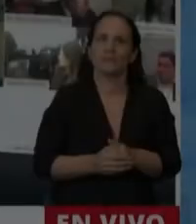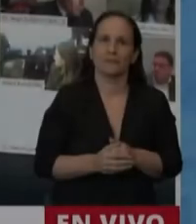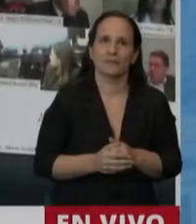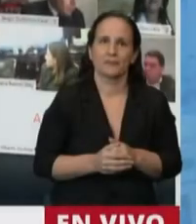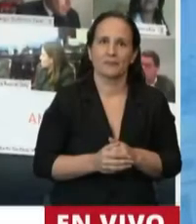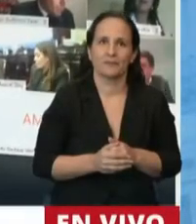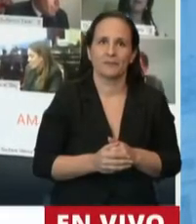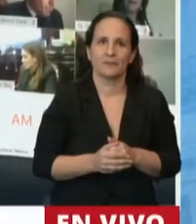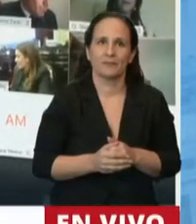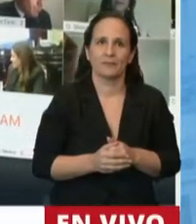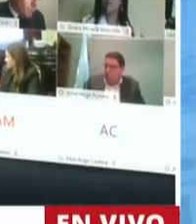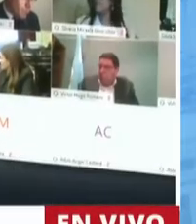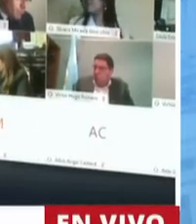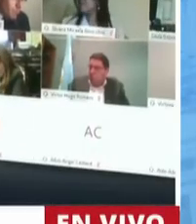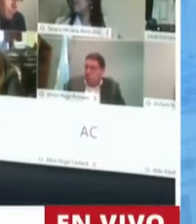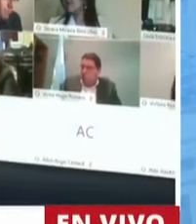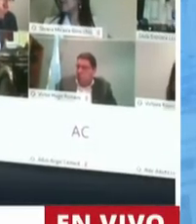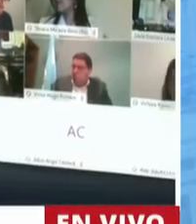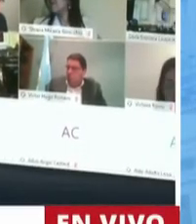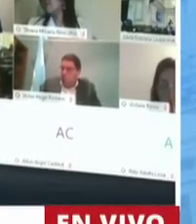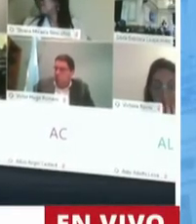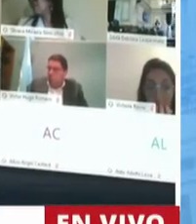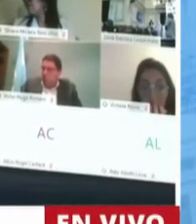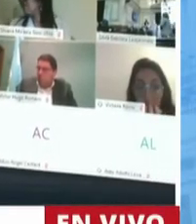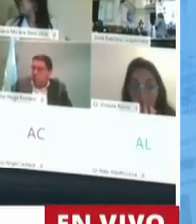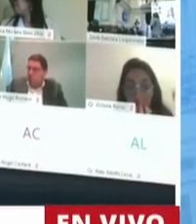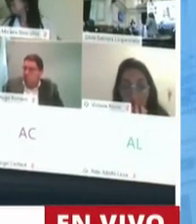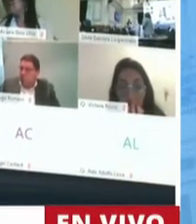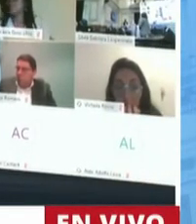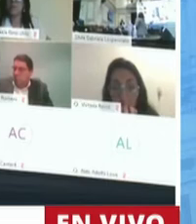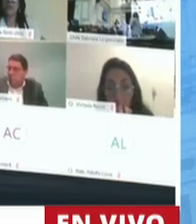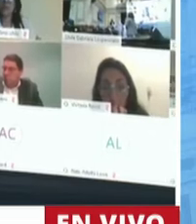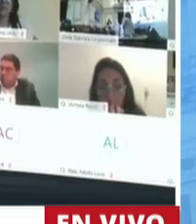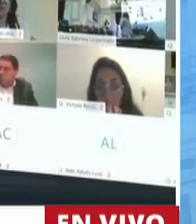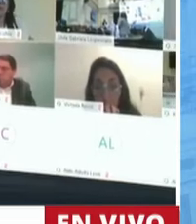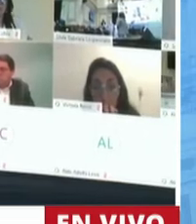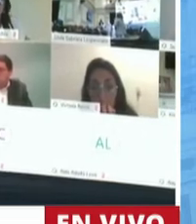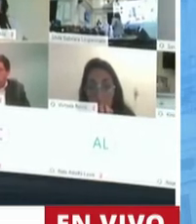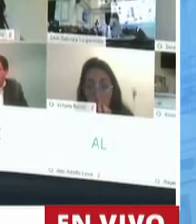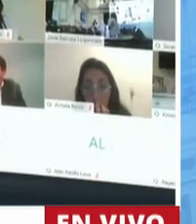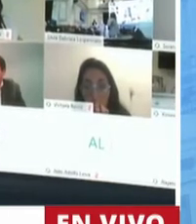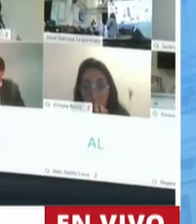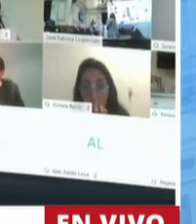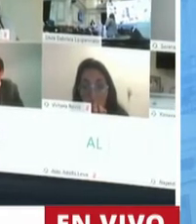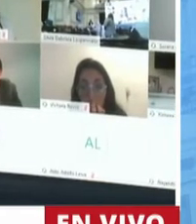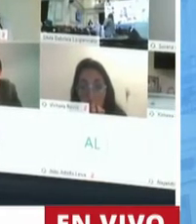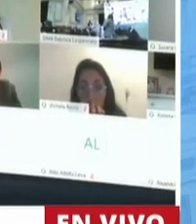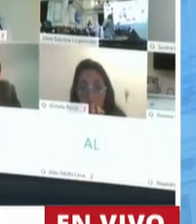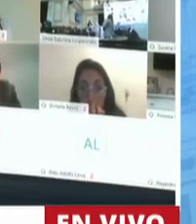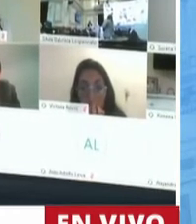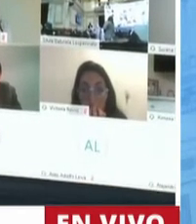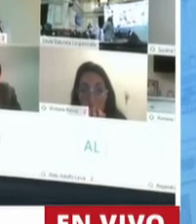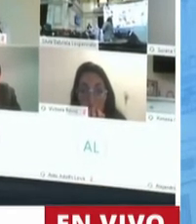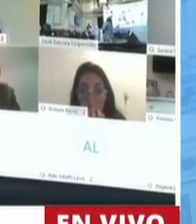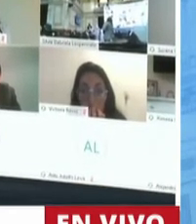Tiene la palabra la diputada Romina del Pla. Gracias, señor Presidente. Bueno, para dejar en